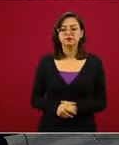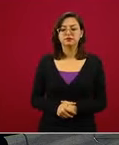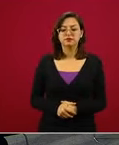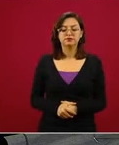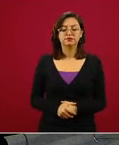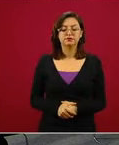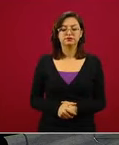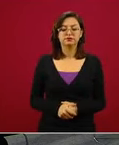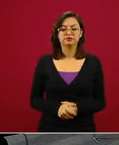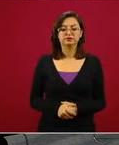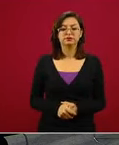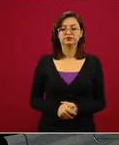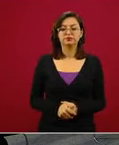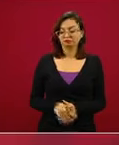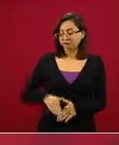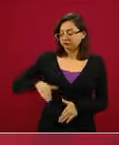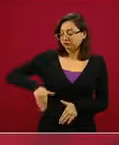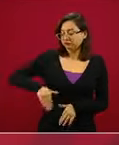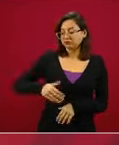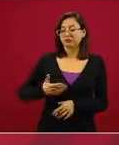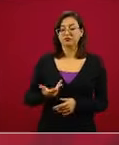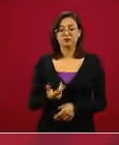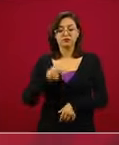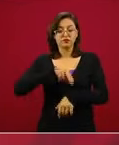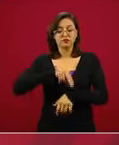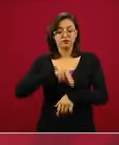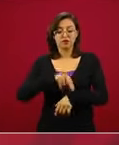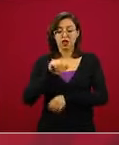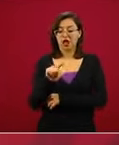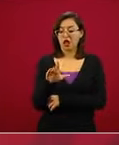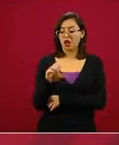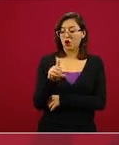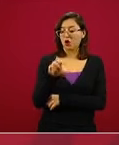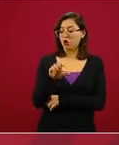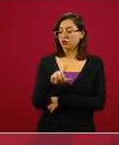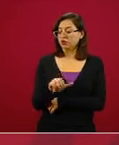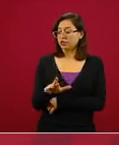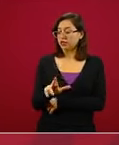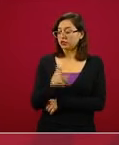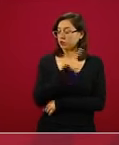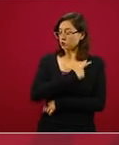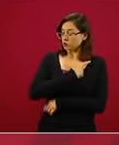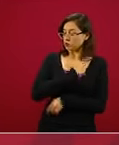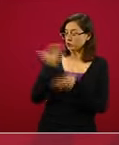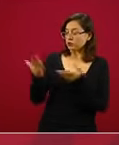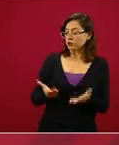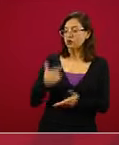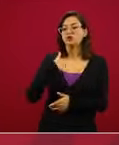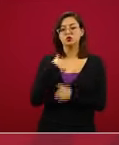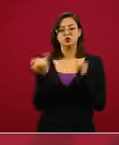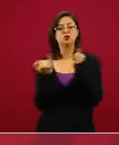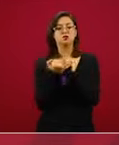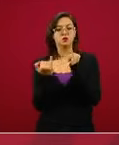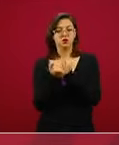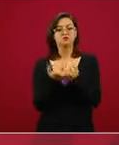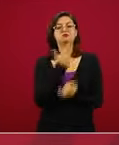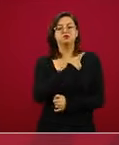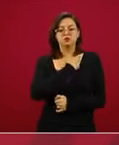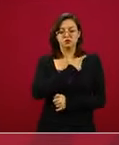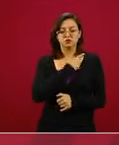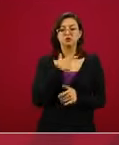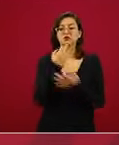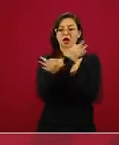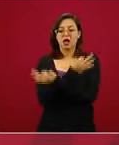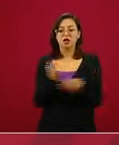Igual que el doctor Alcocer, a mí me da mucho gusto estar hoy aquí para anunciar un plan de reapertura de las